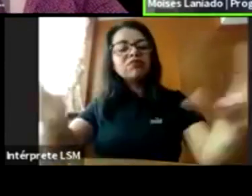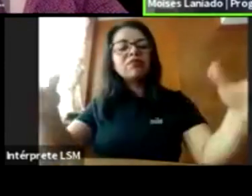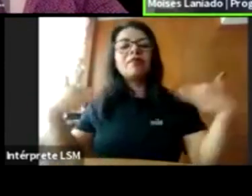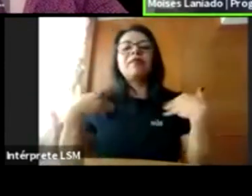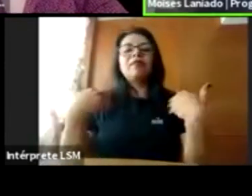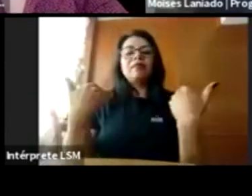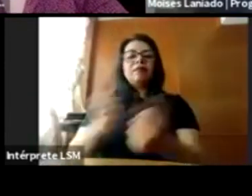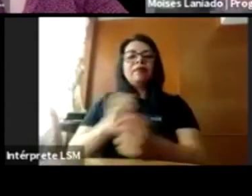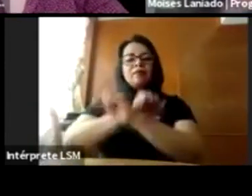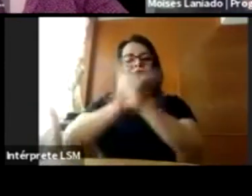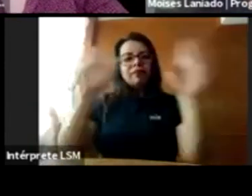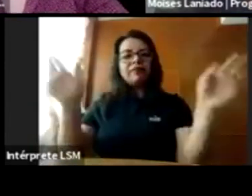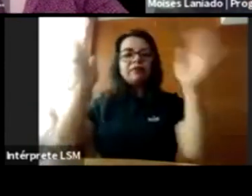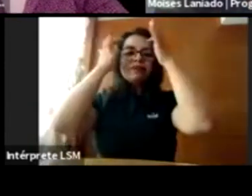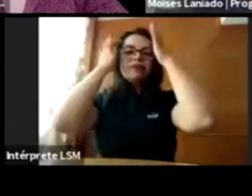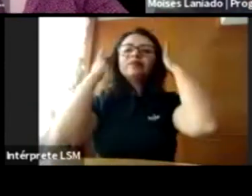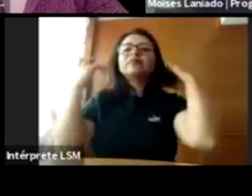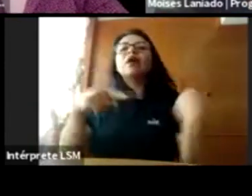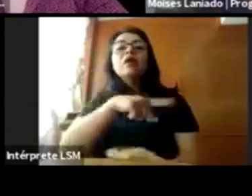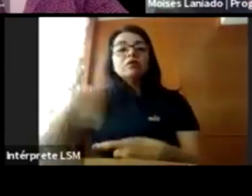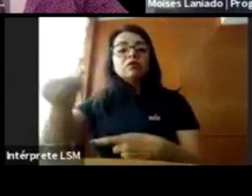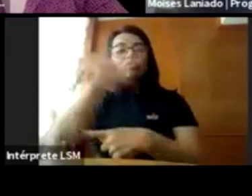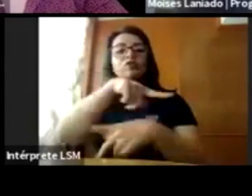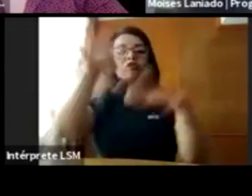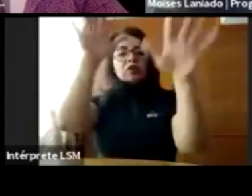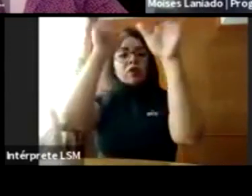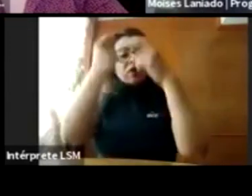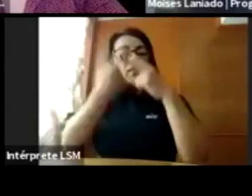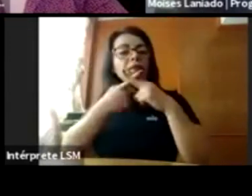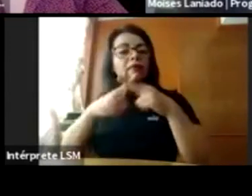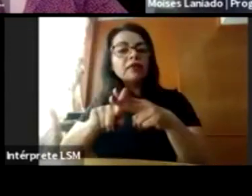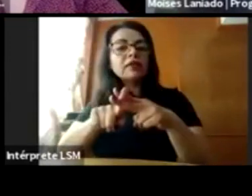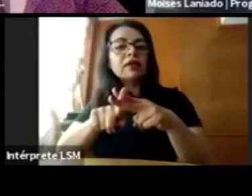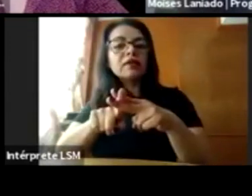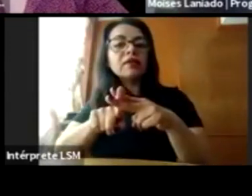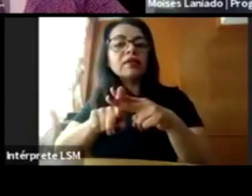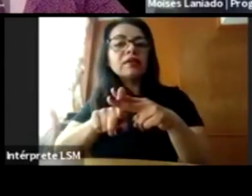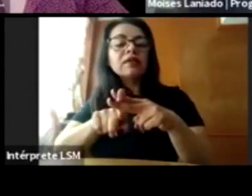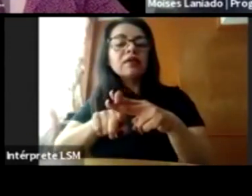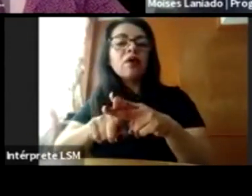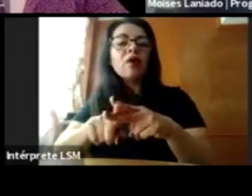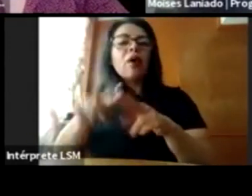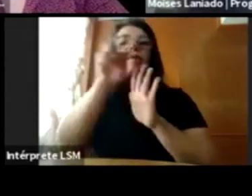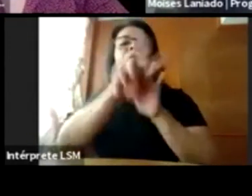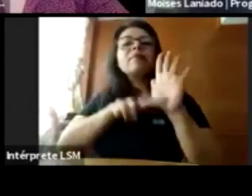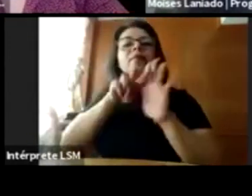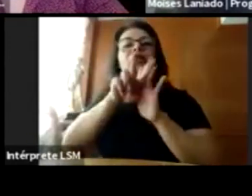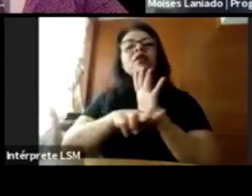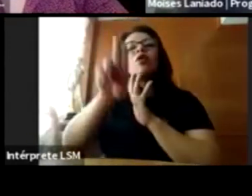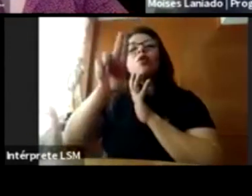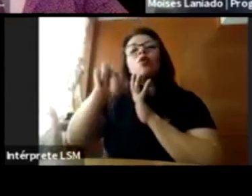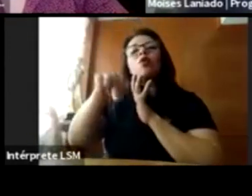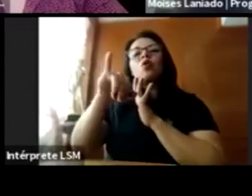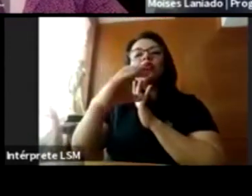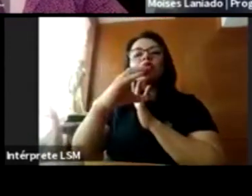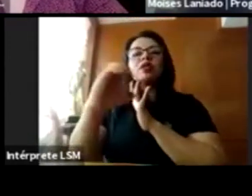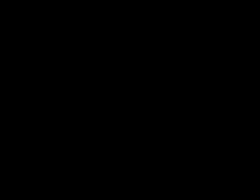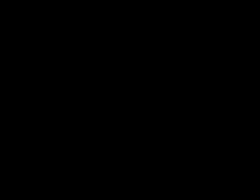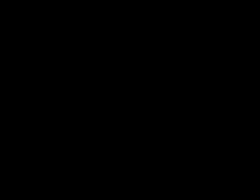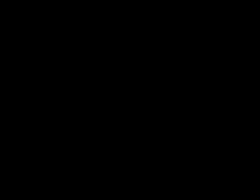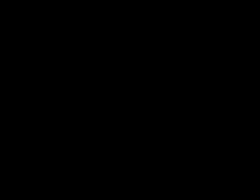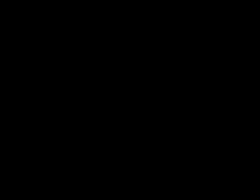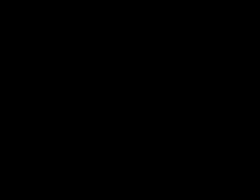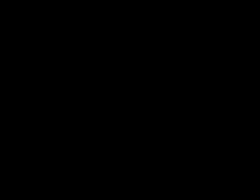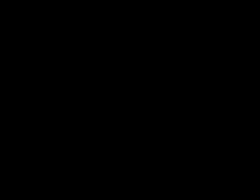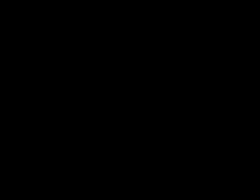Si les parece, empezamos con este video que publicó hace algún tiempo UNICEF para empezar esta conversación. Vamos a verlo.